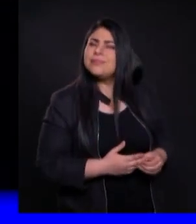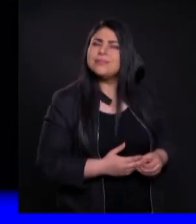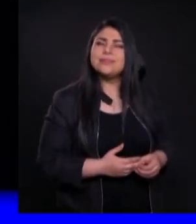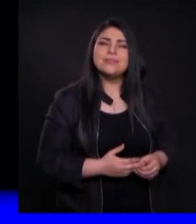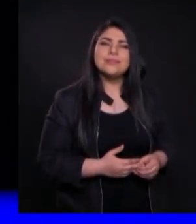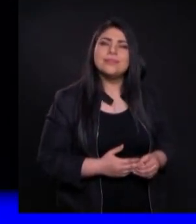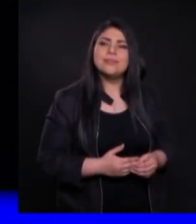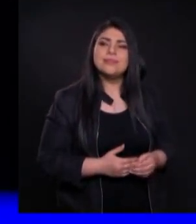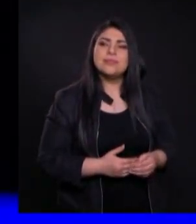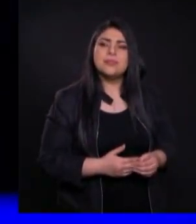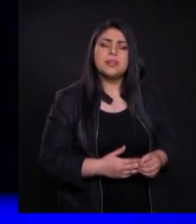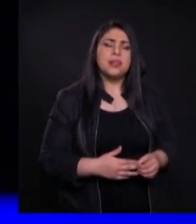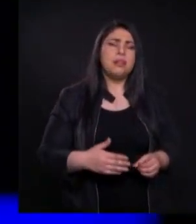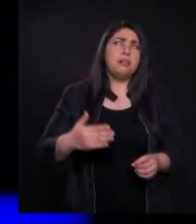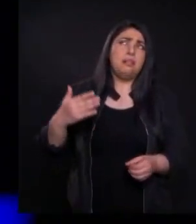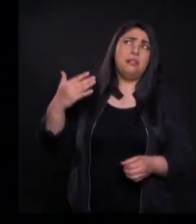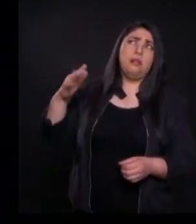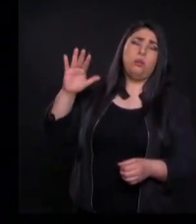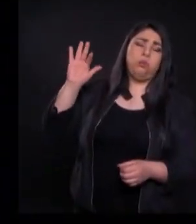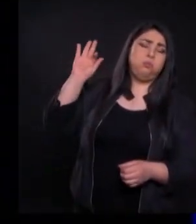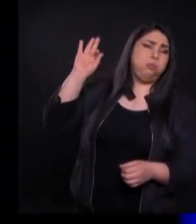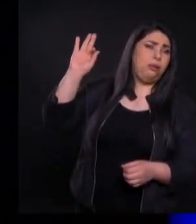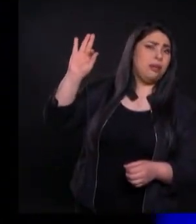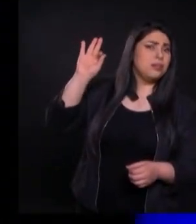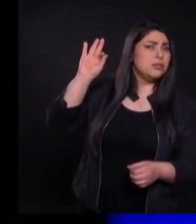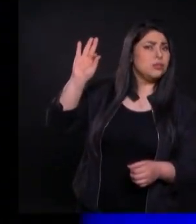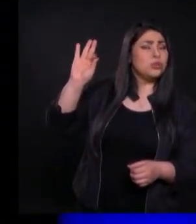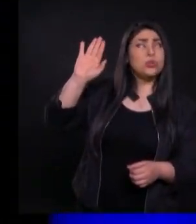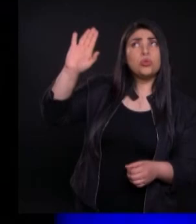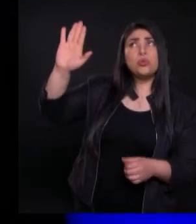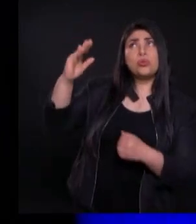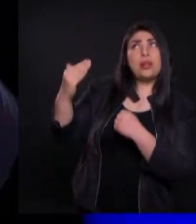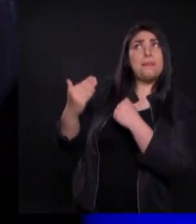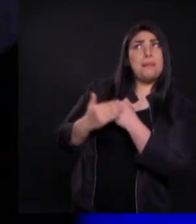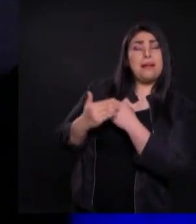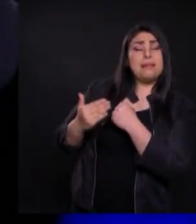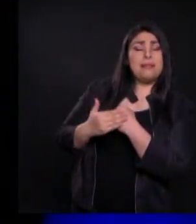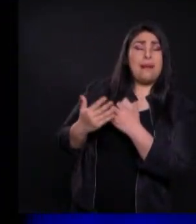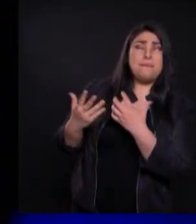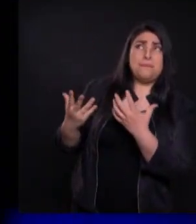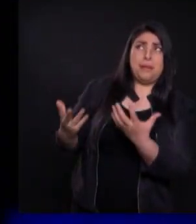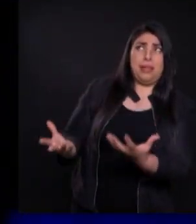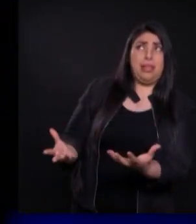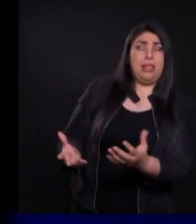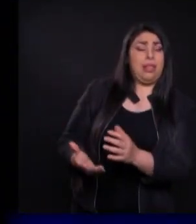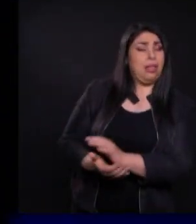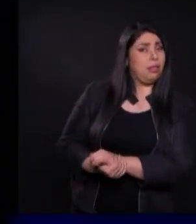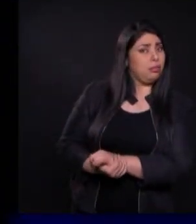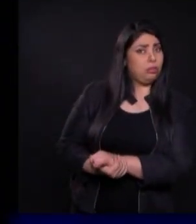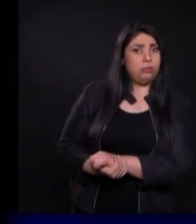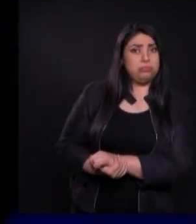Ay pastor Lo que usted Me está pidiendo Si es que Yo no tengo tiempo A mí el tiempo No me alcanza